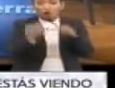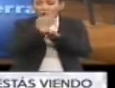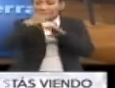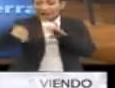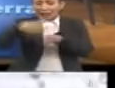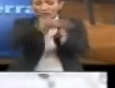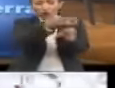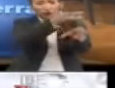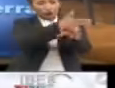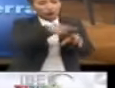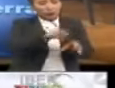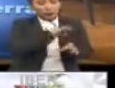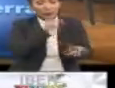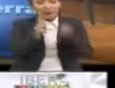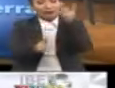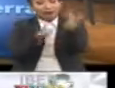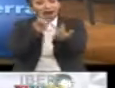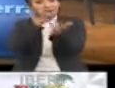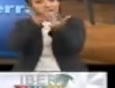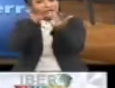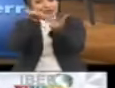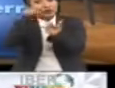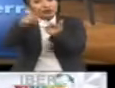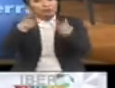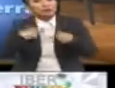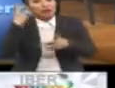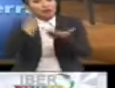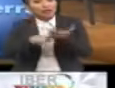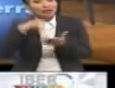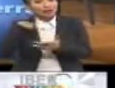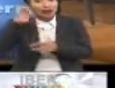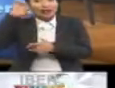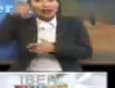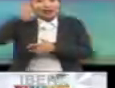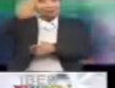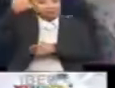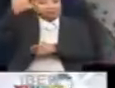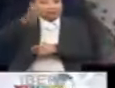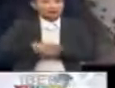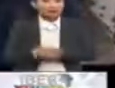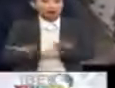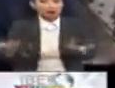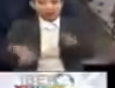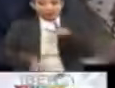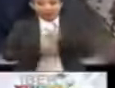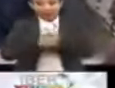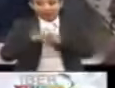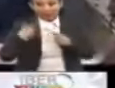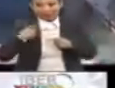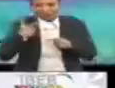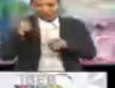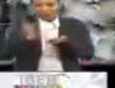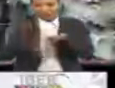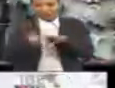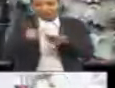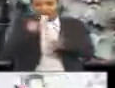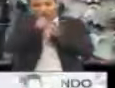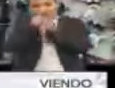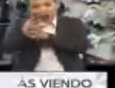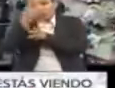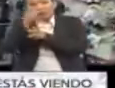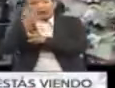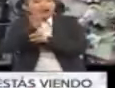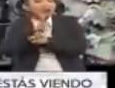Estados Unidos pudieran hablar directamente con la tripulación en el espacio. Adicionalmente, los astronautas firmaron nuevas